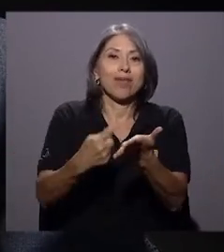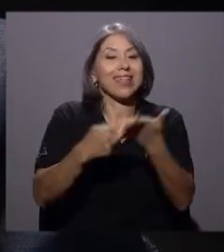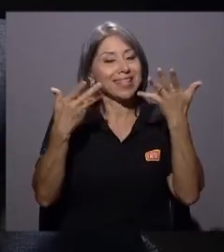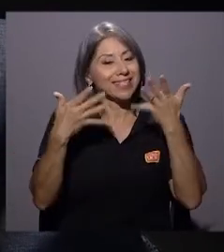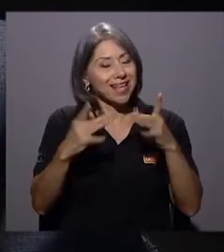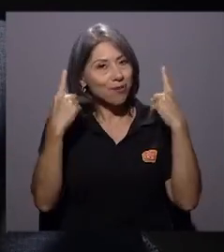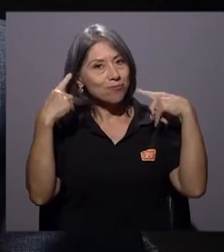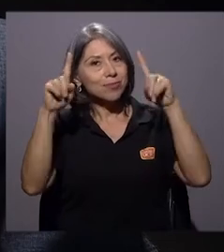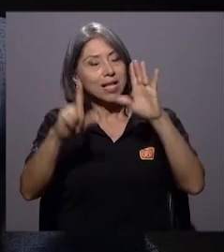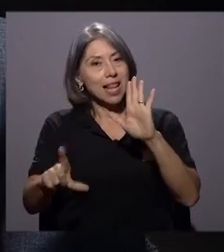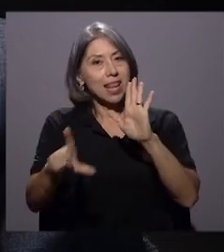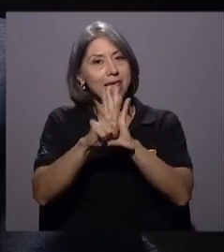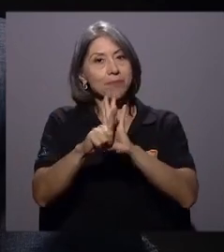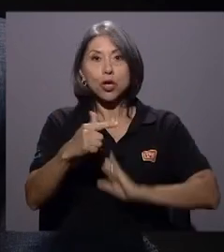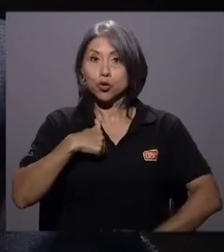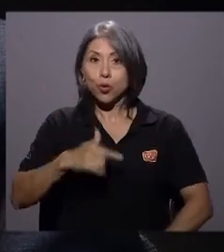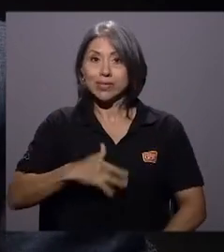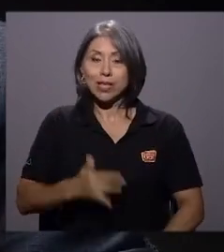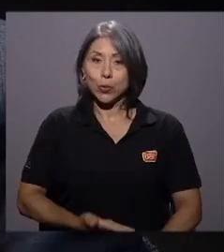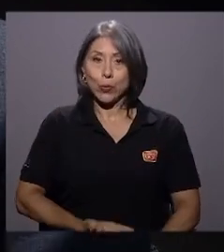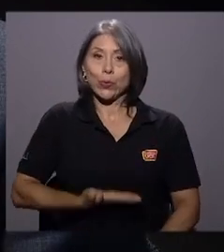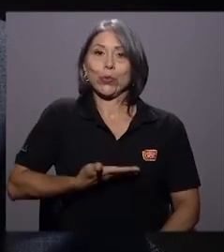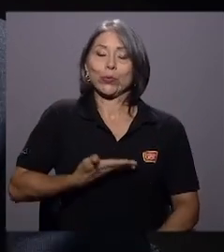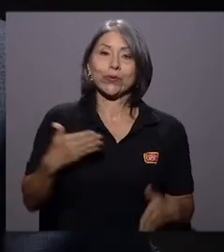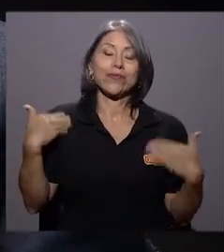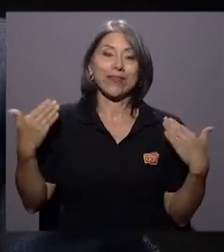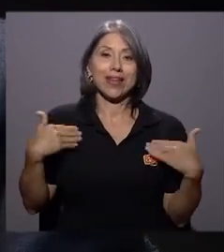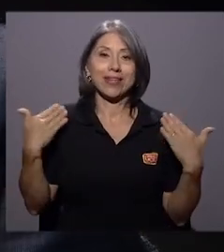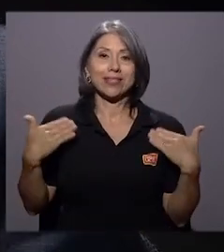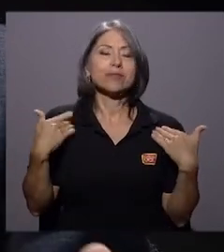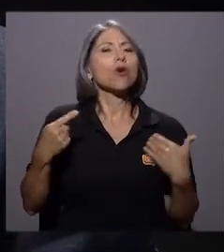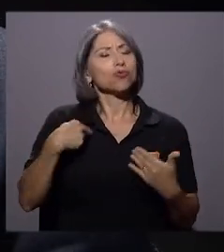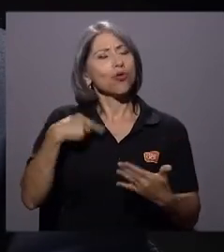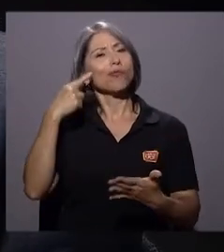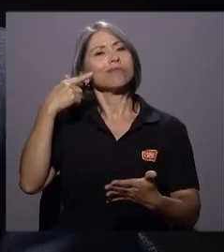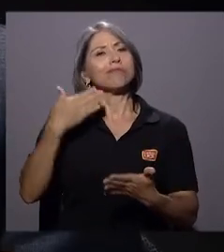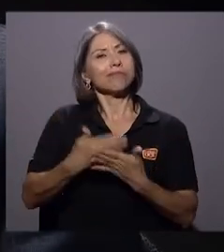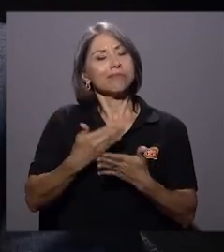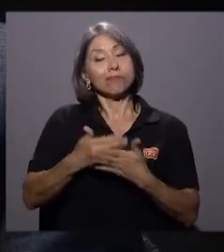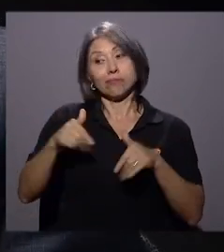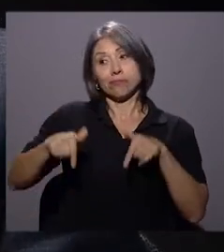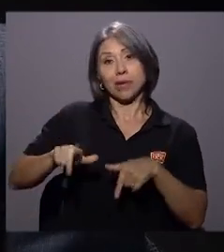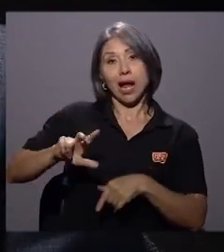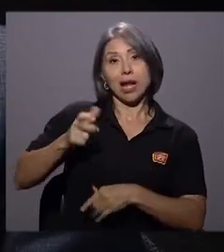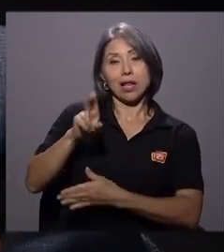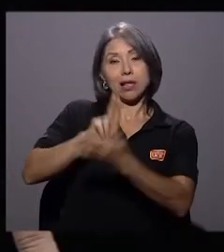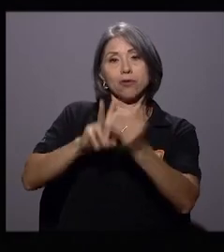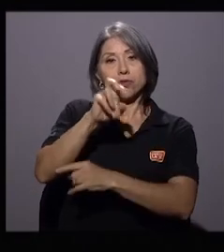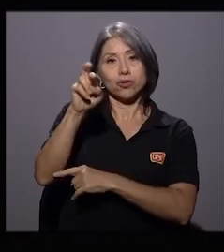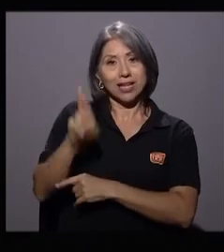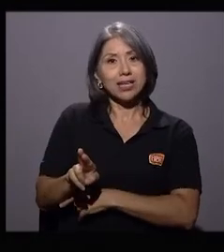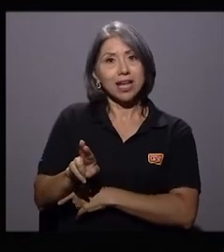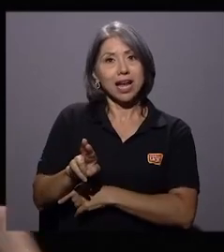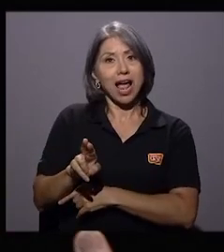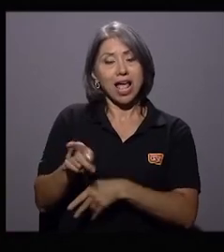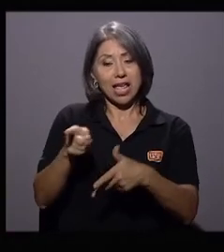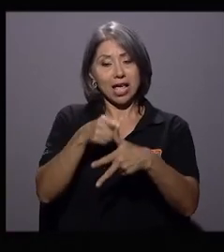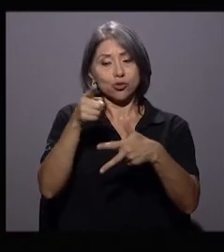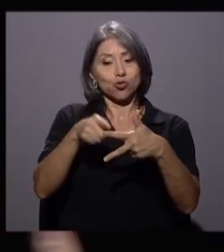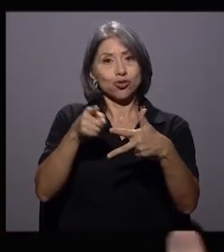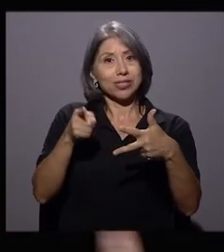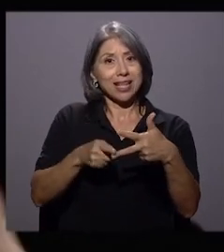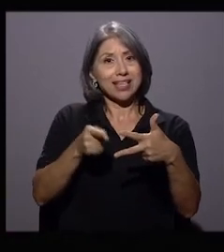feliz porque también he podido comprobar cómo el canal de la Universidad de Costa Rica expande esos tres grandes